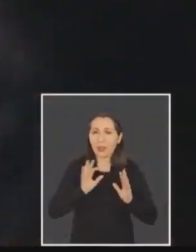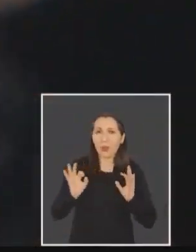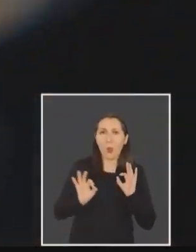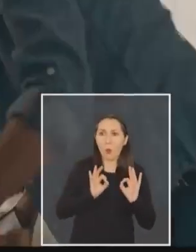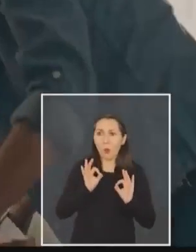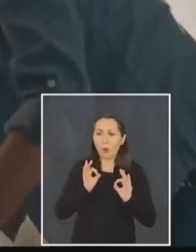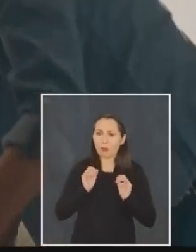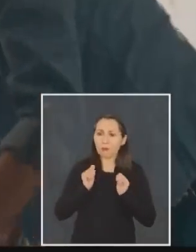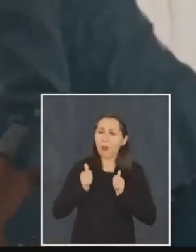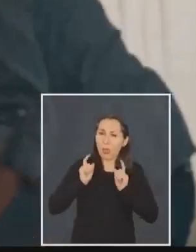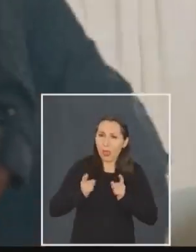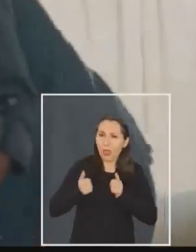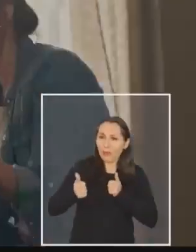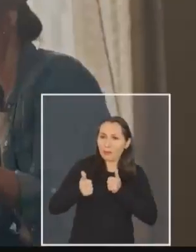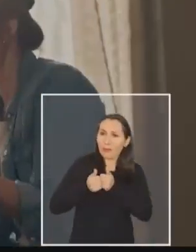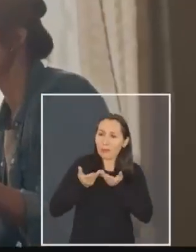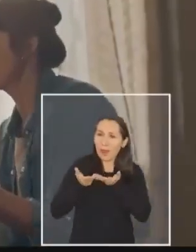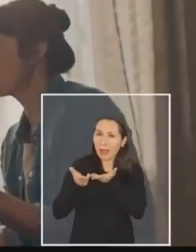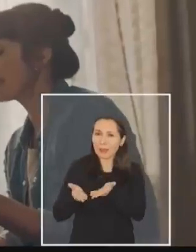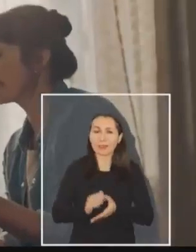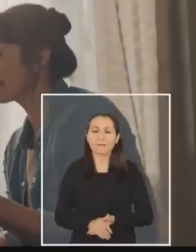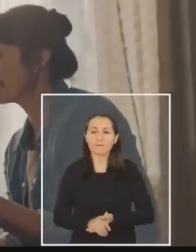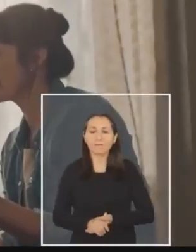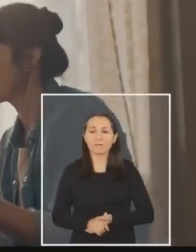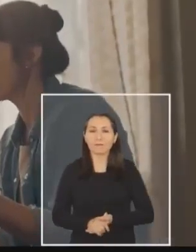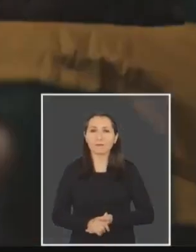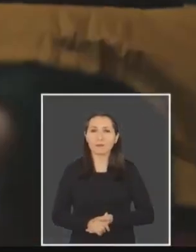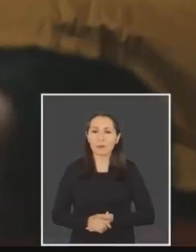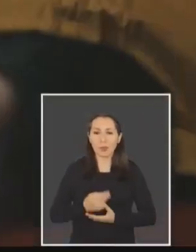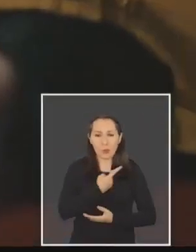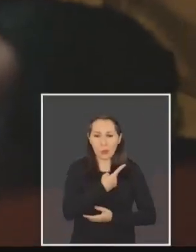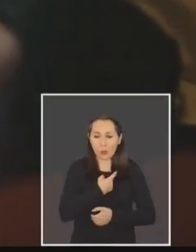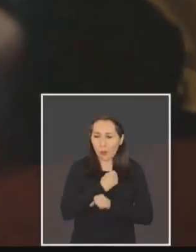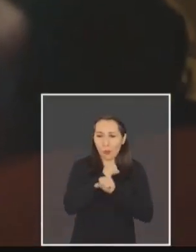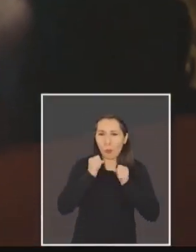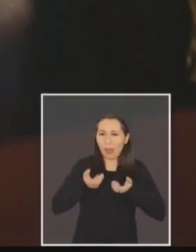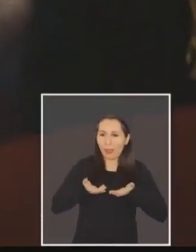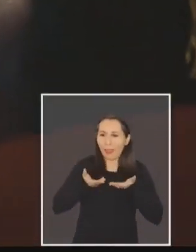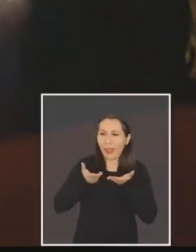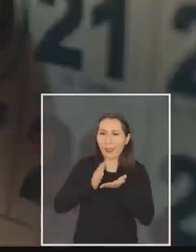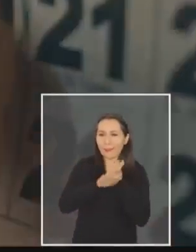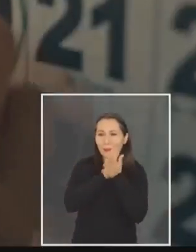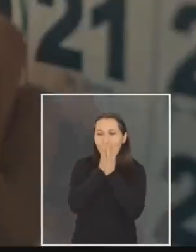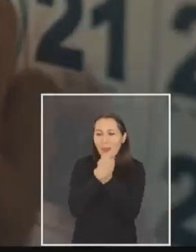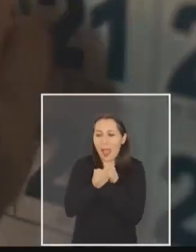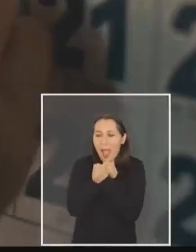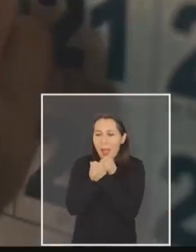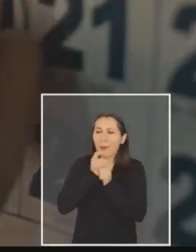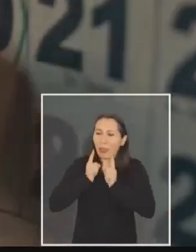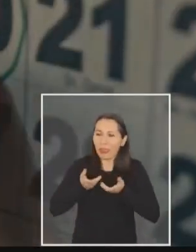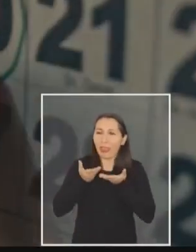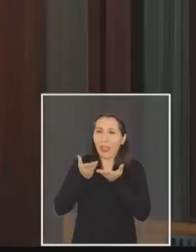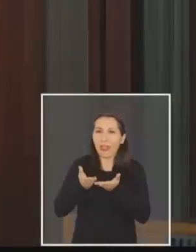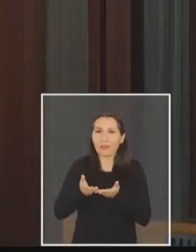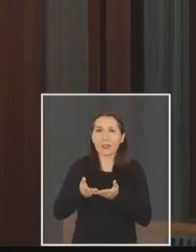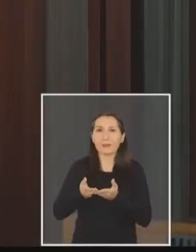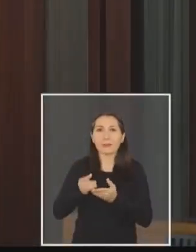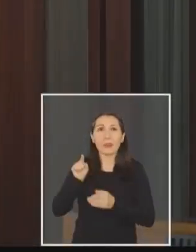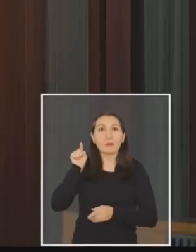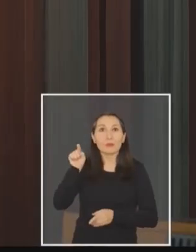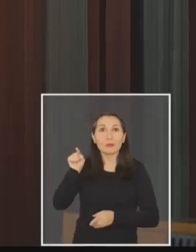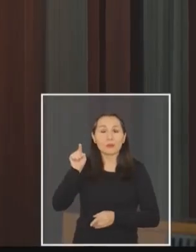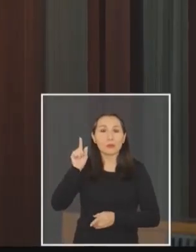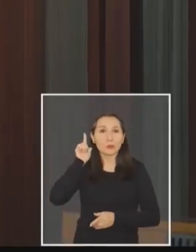o si no estábamos a tu altura. ¿Conocí un planeta habitado? Si no éramos capaces de entregarte todo el amor que merecías.